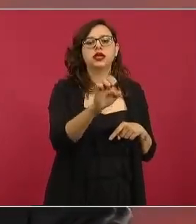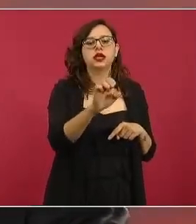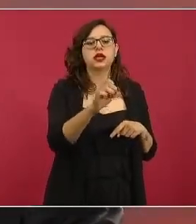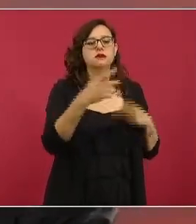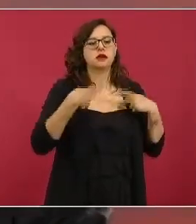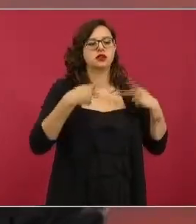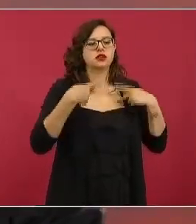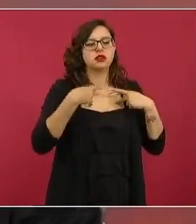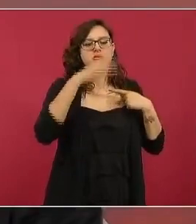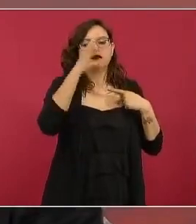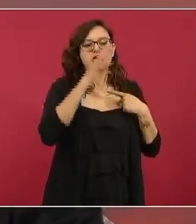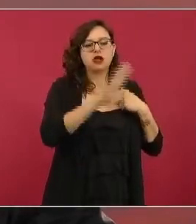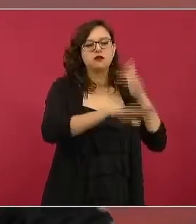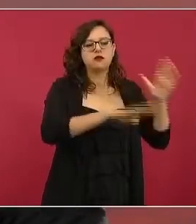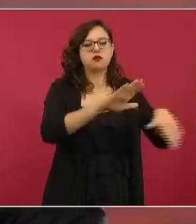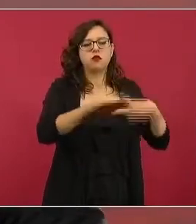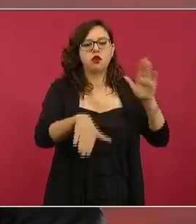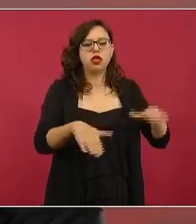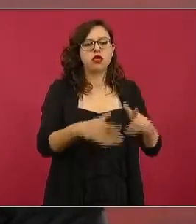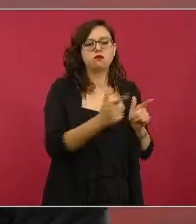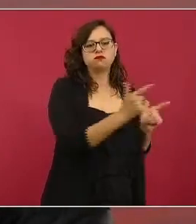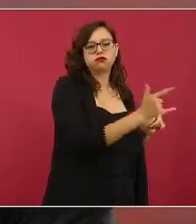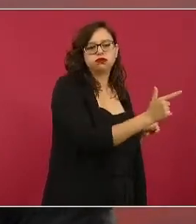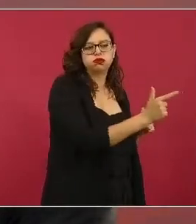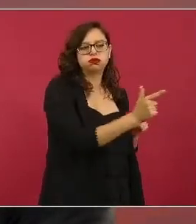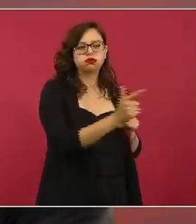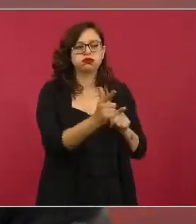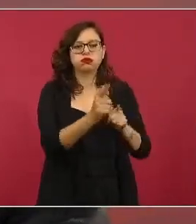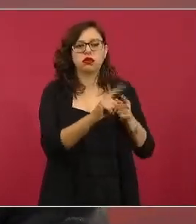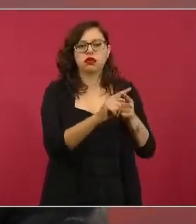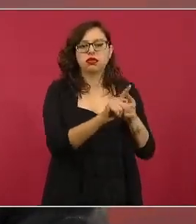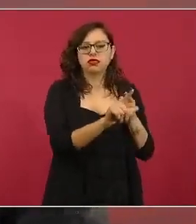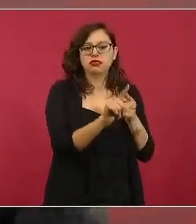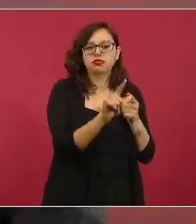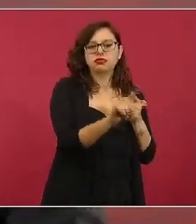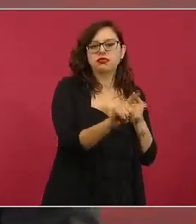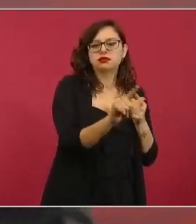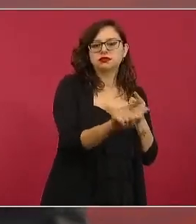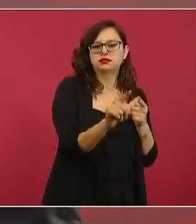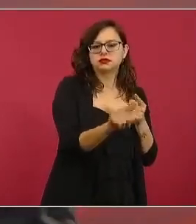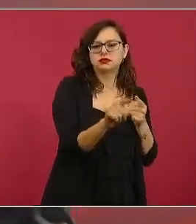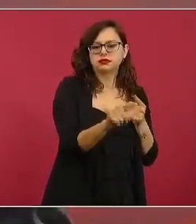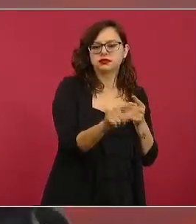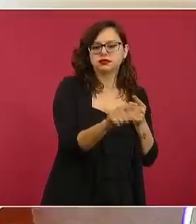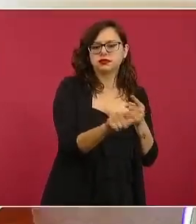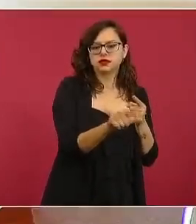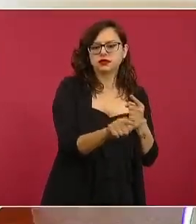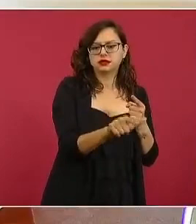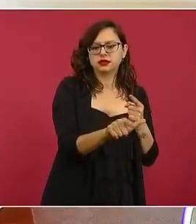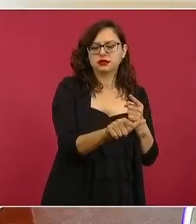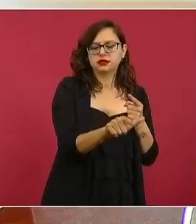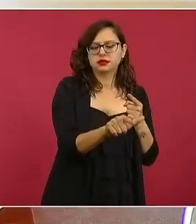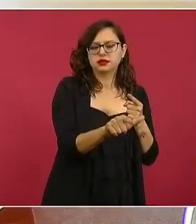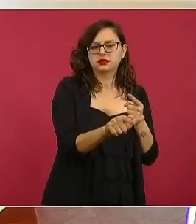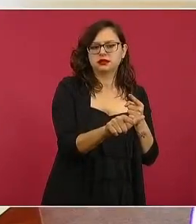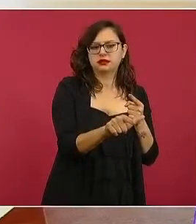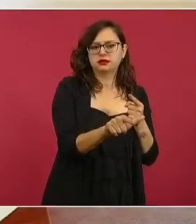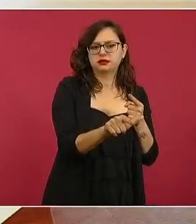fusilados según las redes y el inicio de